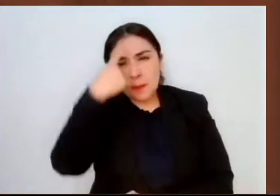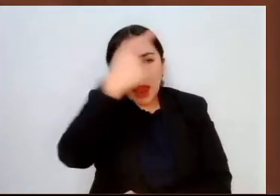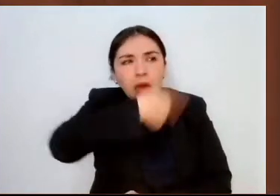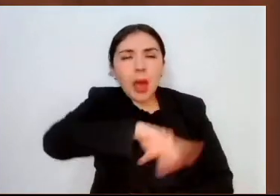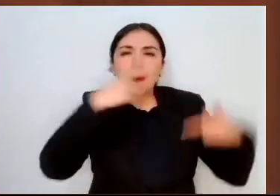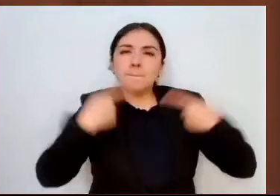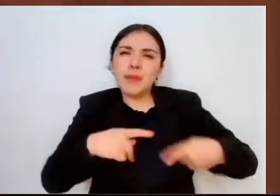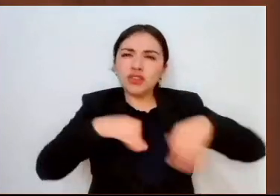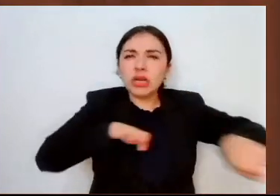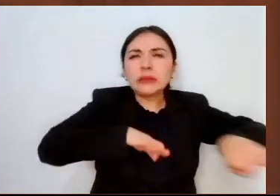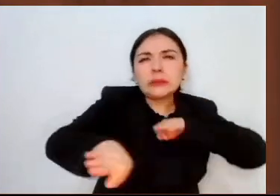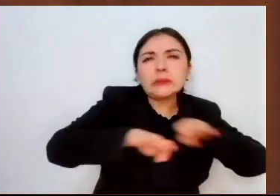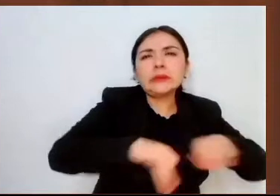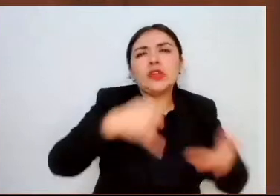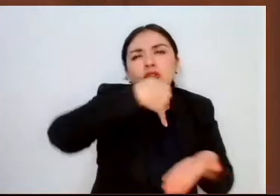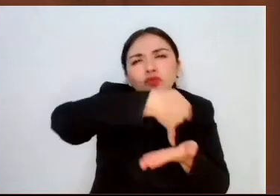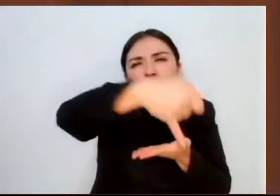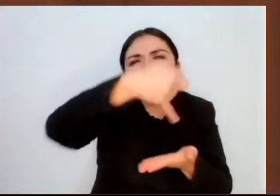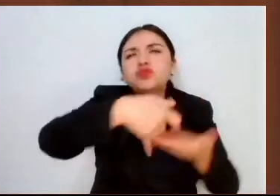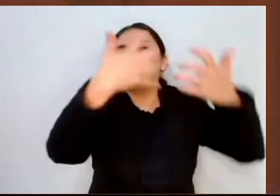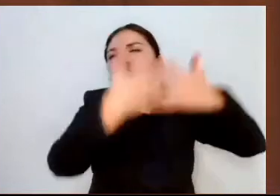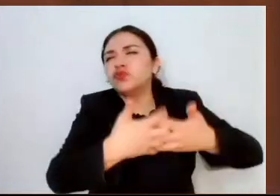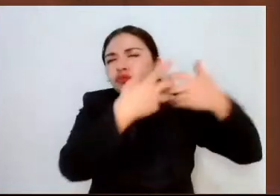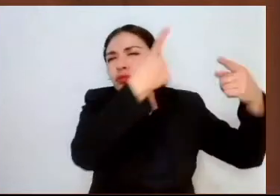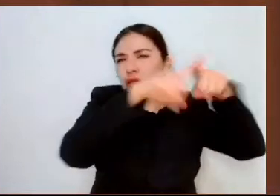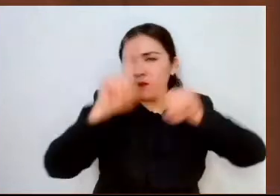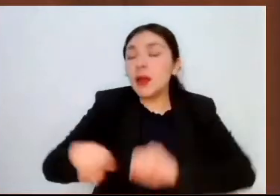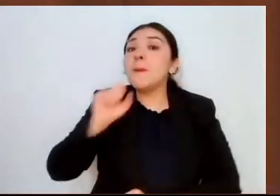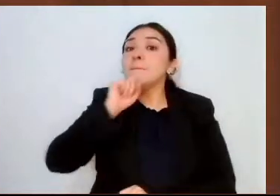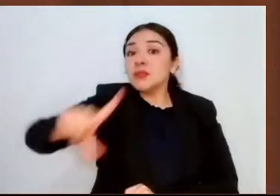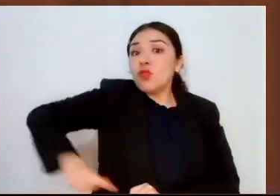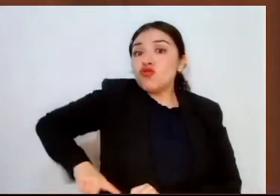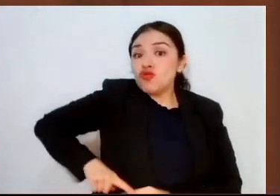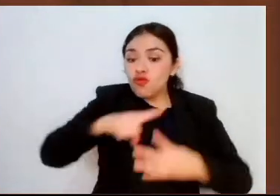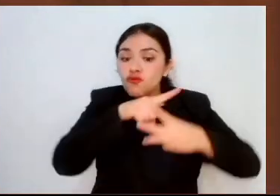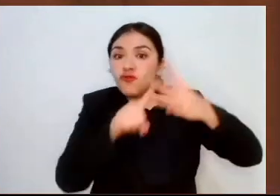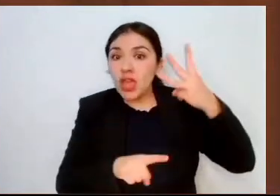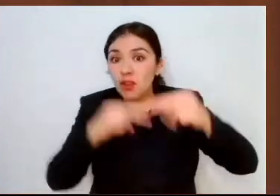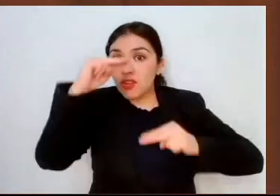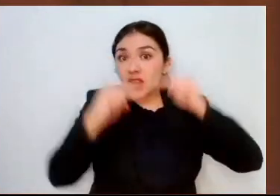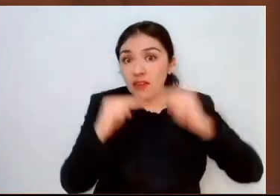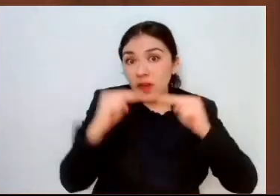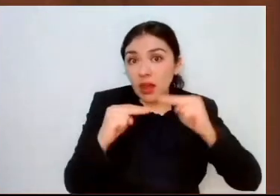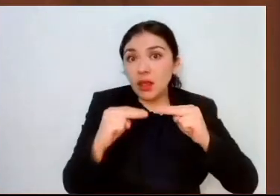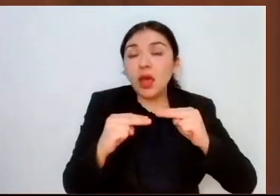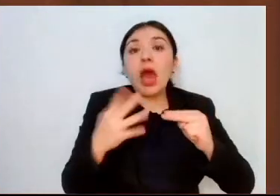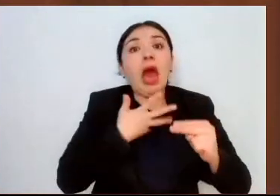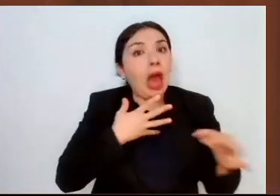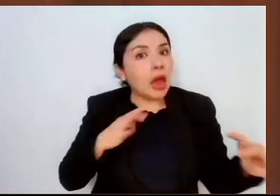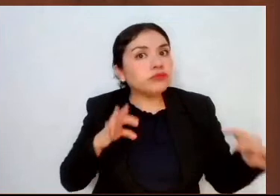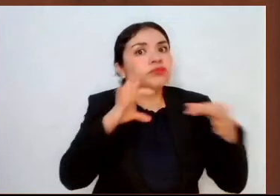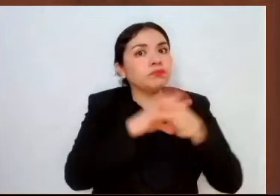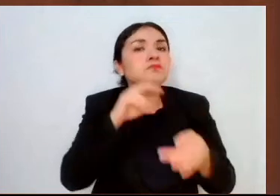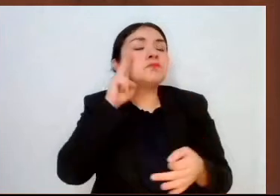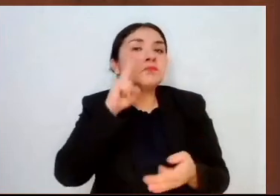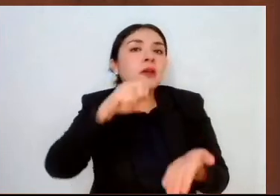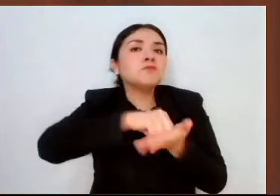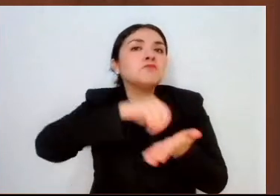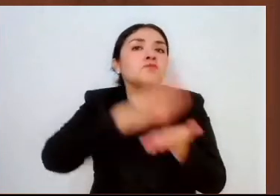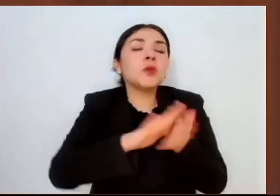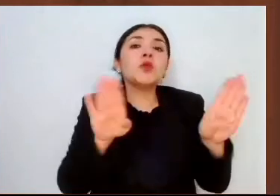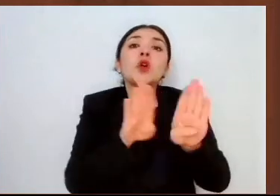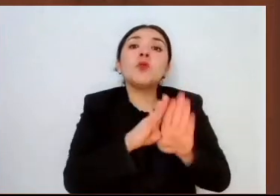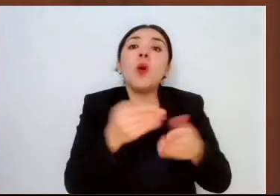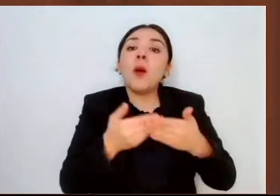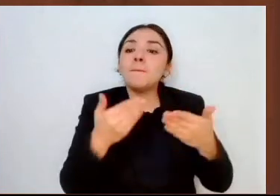mexiquenses, así como de los tres niveles de gobierno, se ven reflejados en los indicadores del primer cuatrimestre